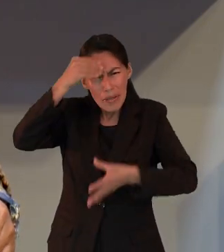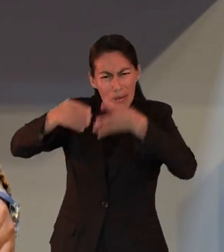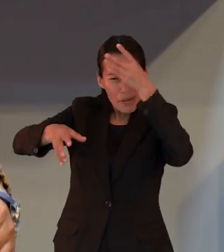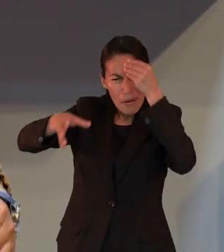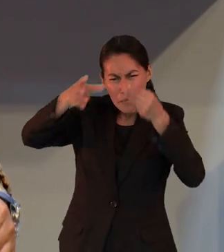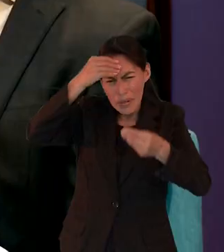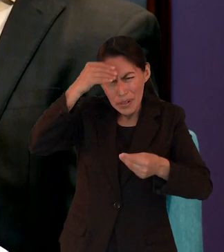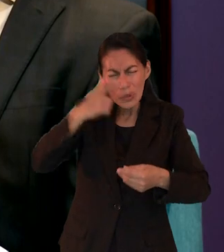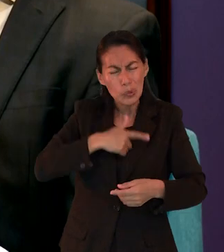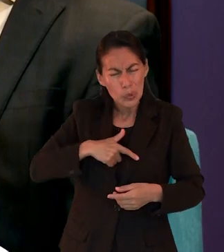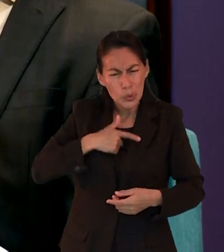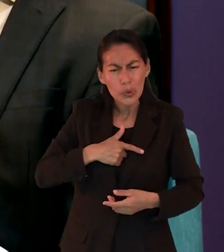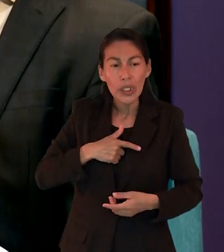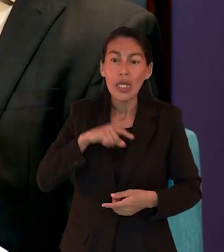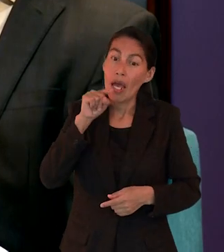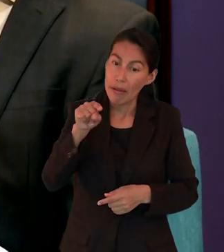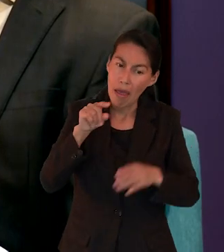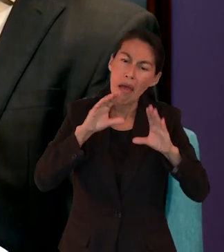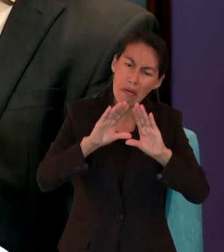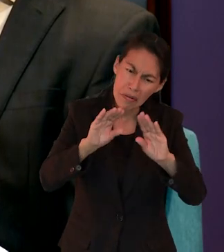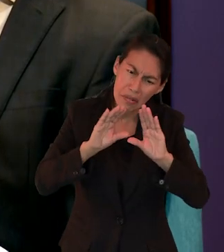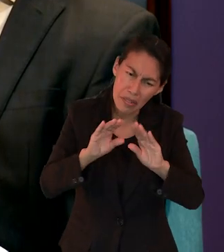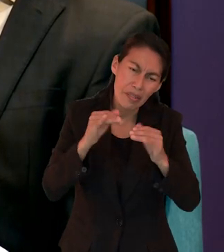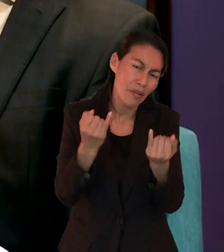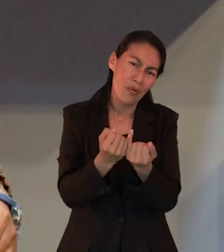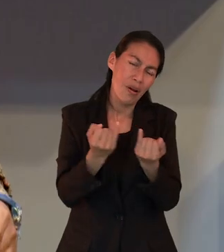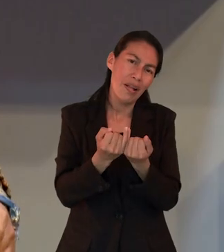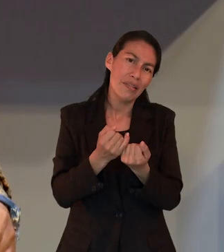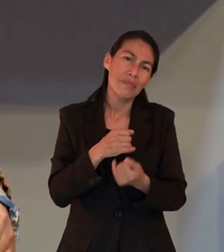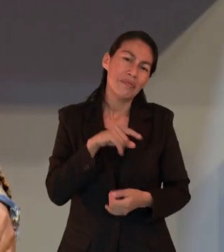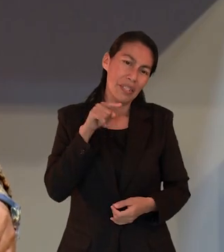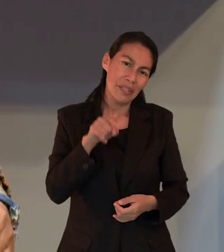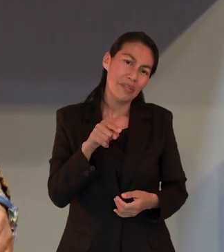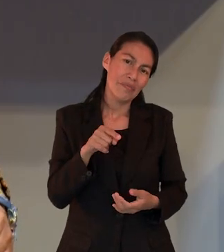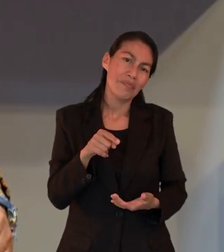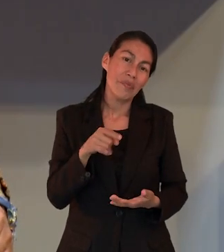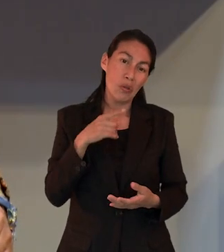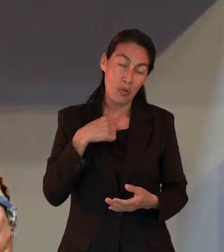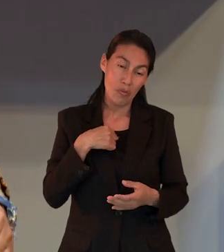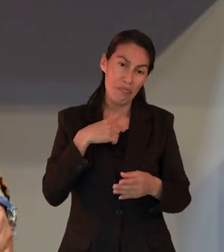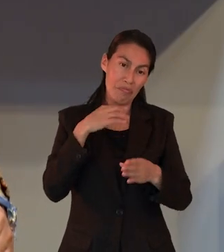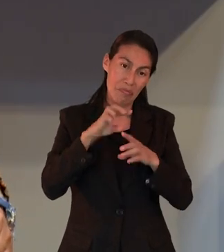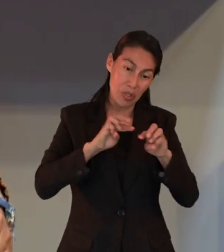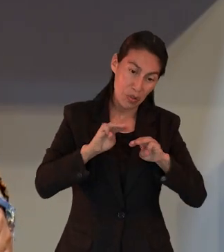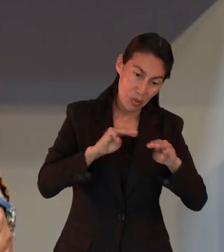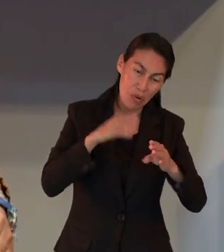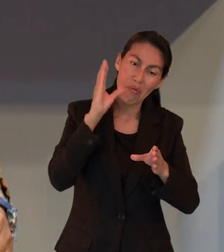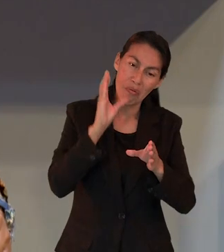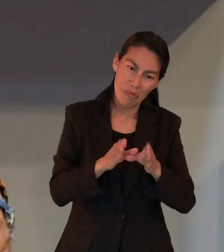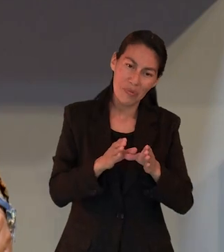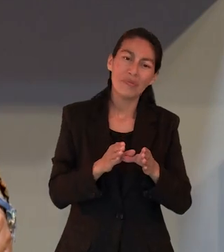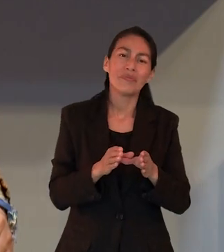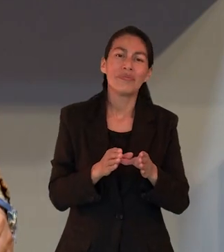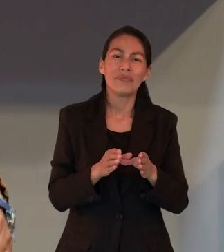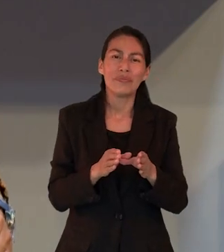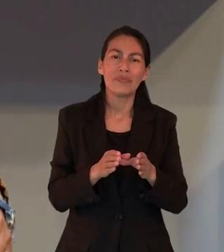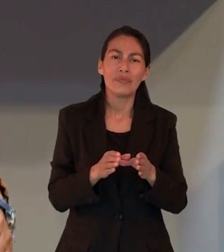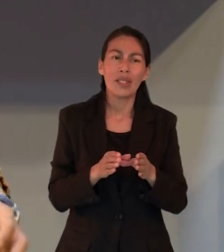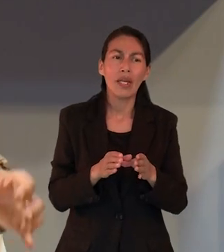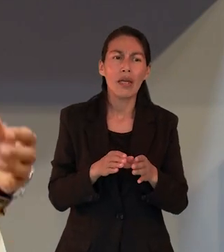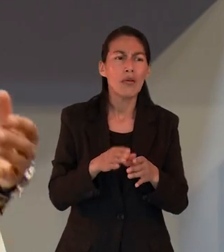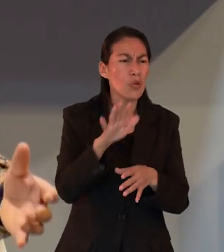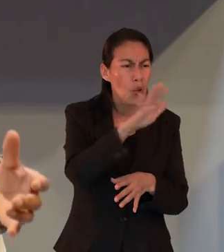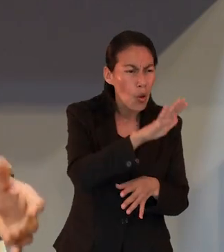también pude dejar un granito de arena allá en este lugar y así cumplir